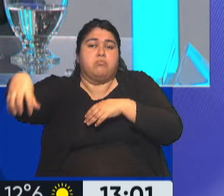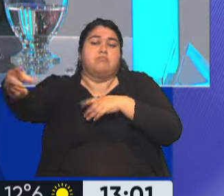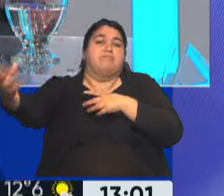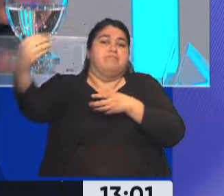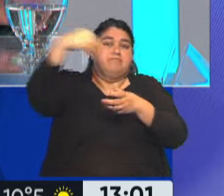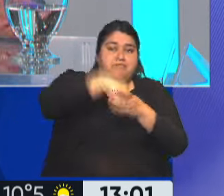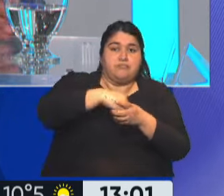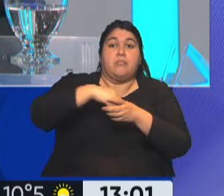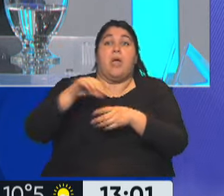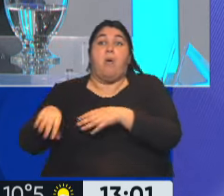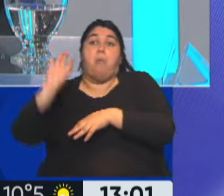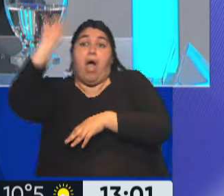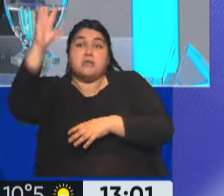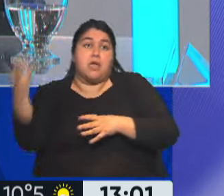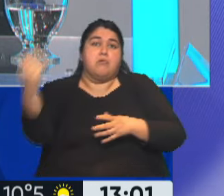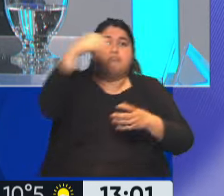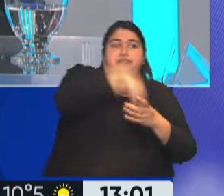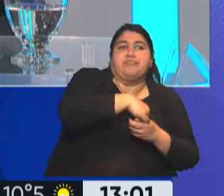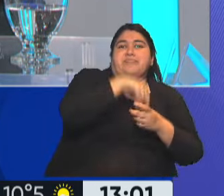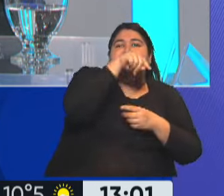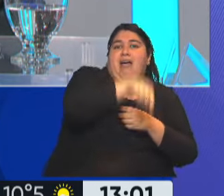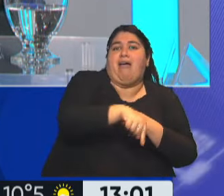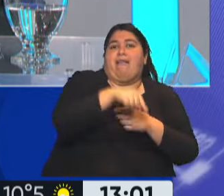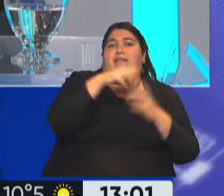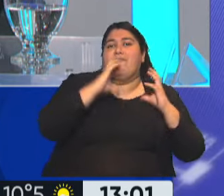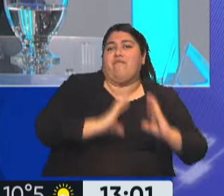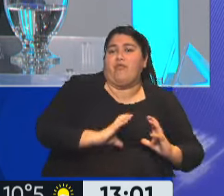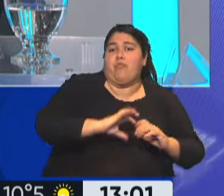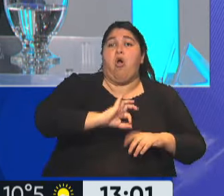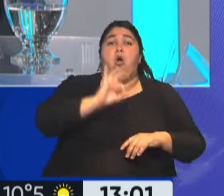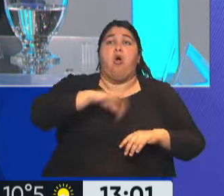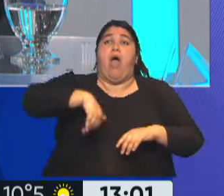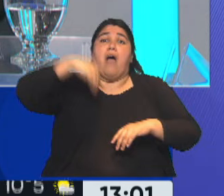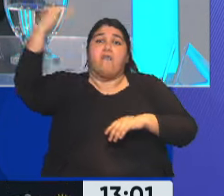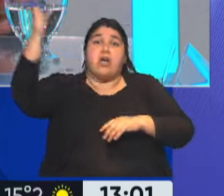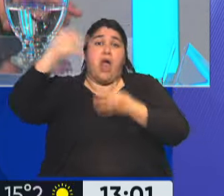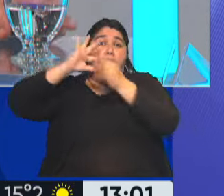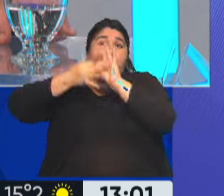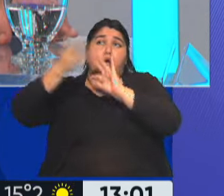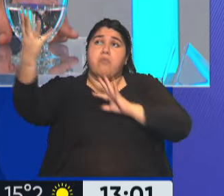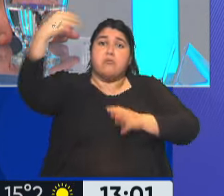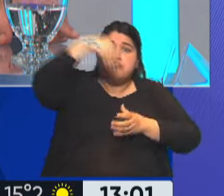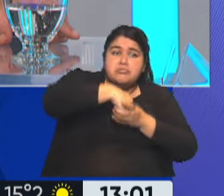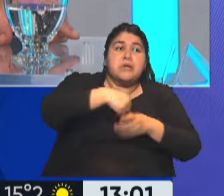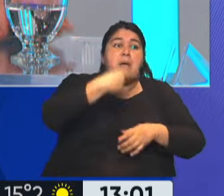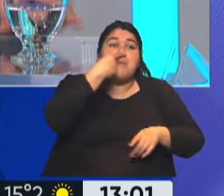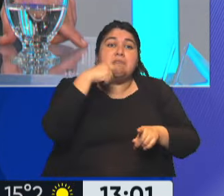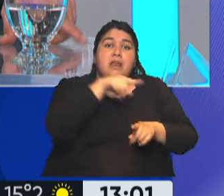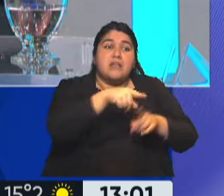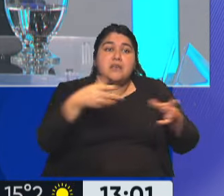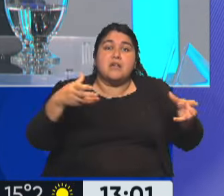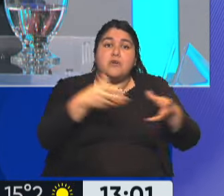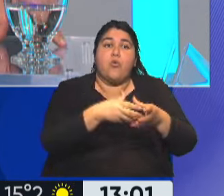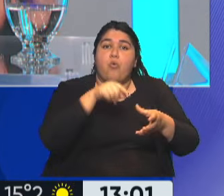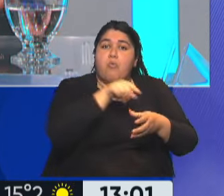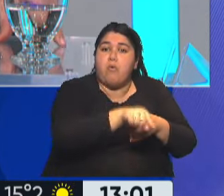porque tenés un buen equipo de básquet y buenas inferiores y por ahí, no sé, un equipo de afuera europeo, dice, me interesa esa fábrica de